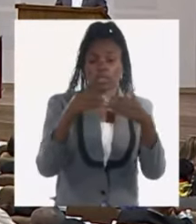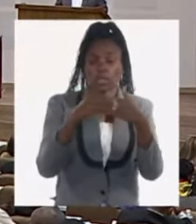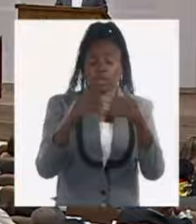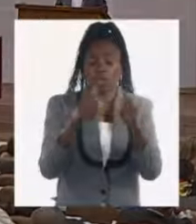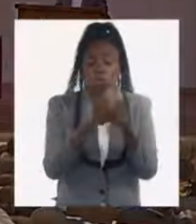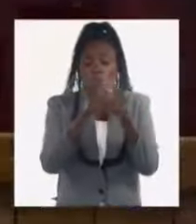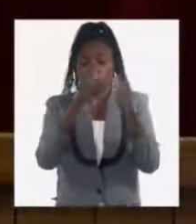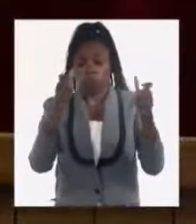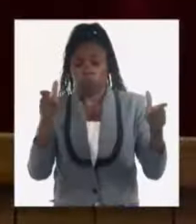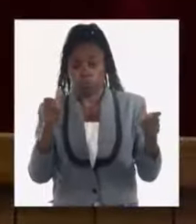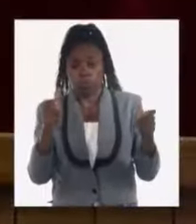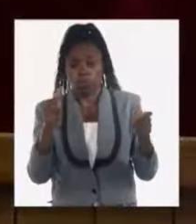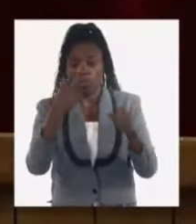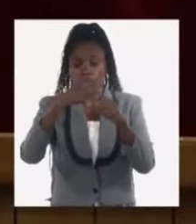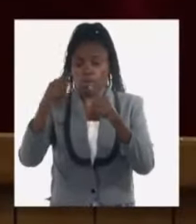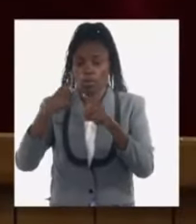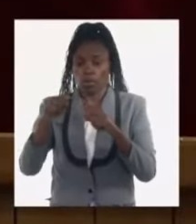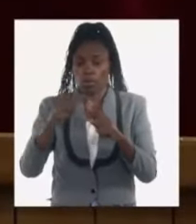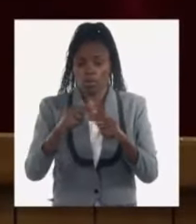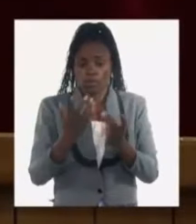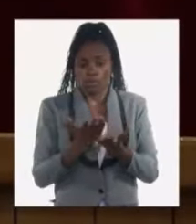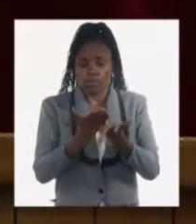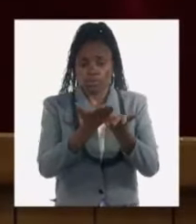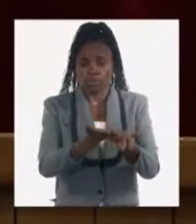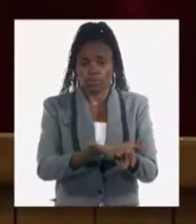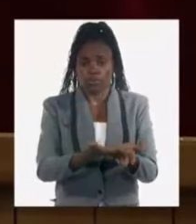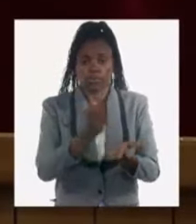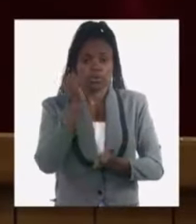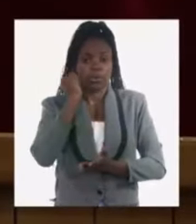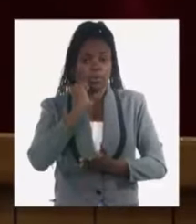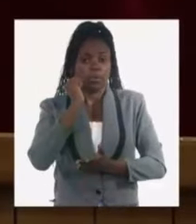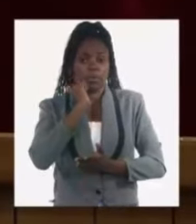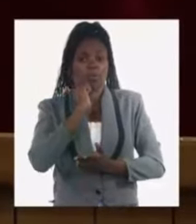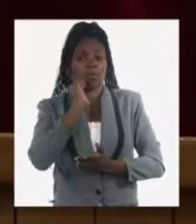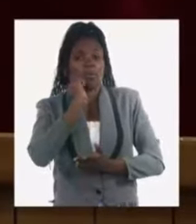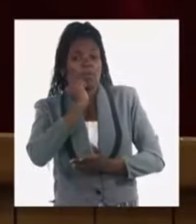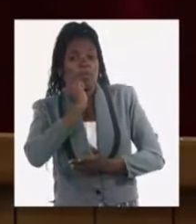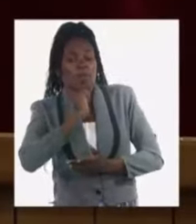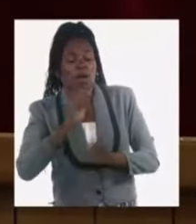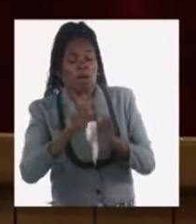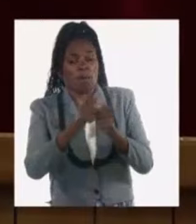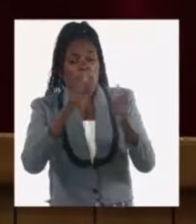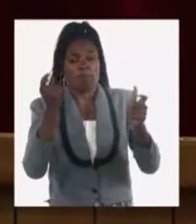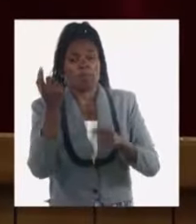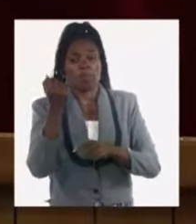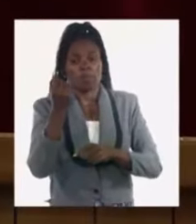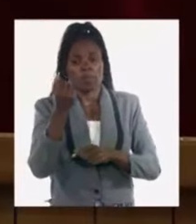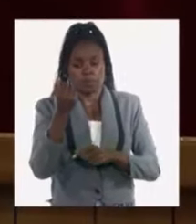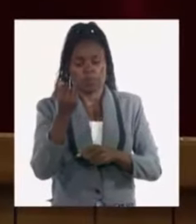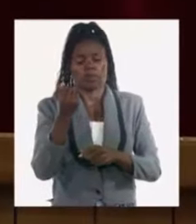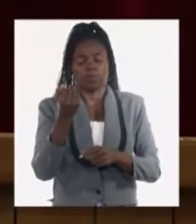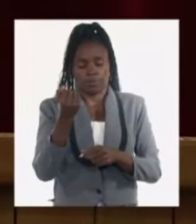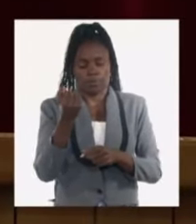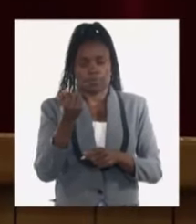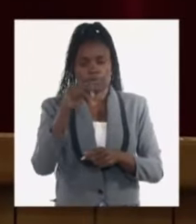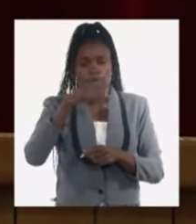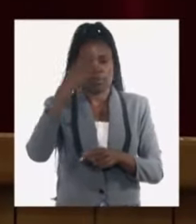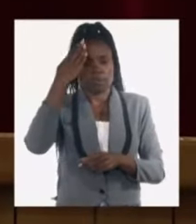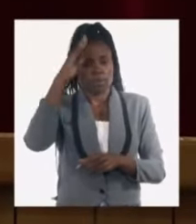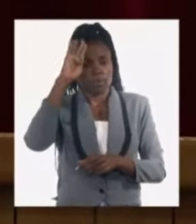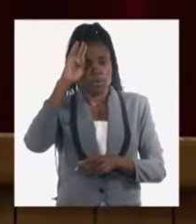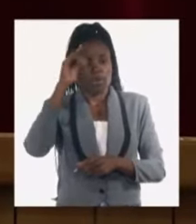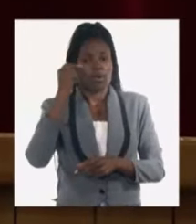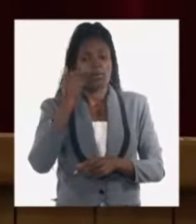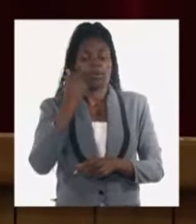incremento de las ofertas y también incluso un mayor crecimiento económico en el Producto Interno Bruto que lo que mide es el crecimiento